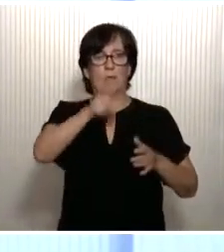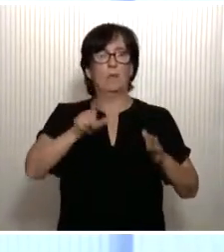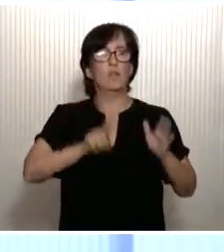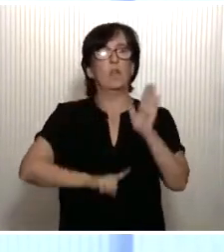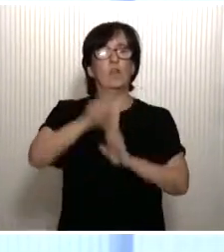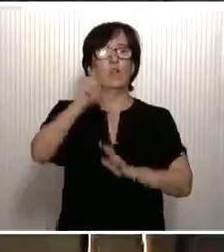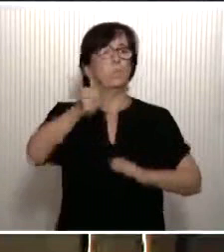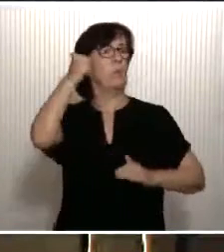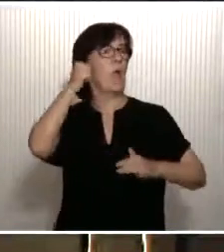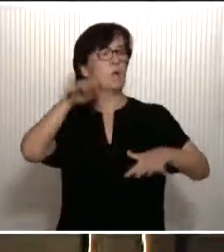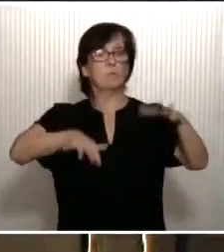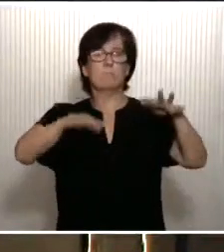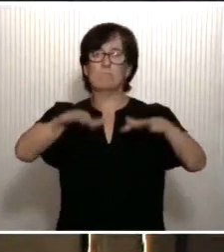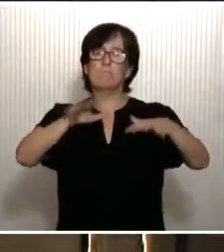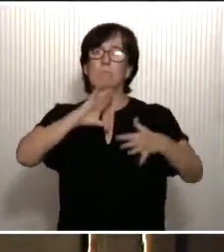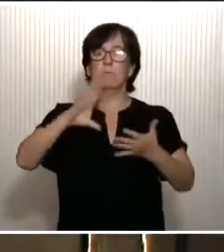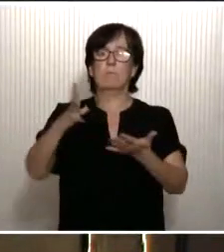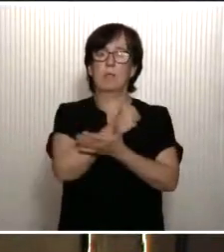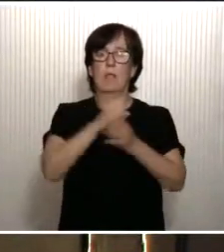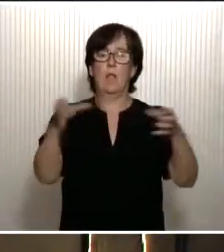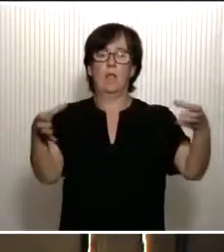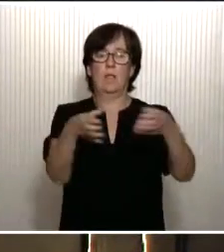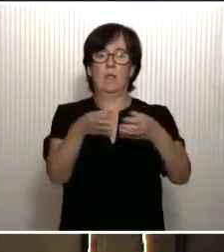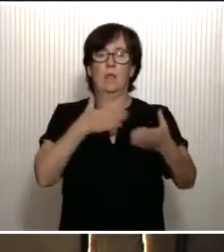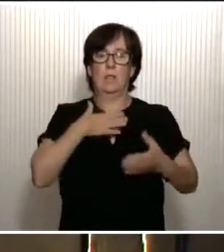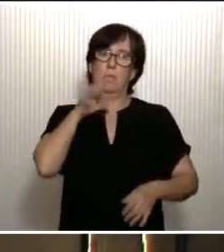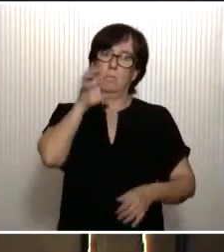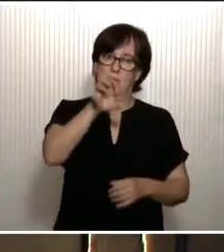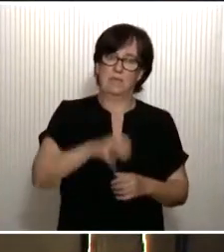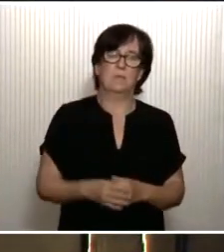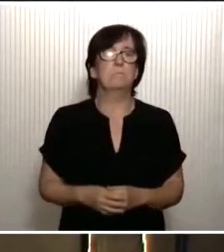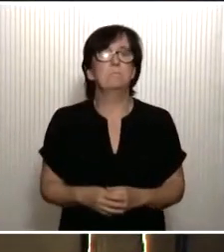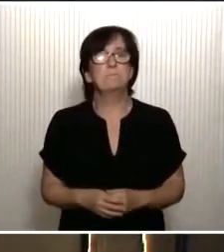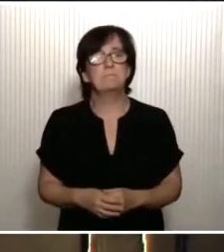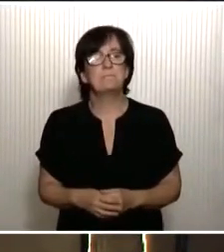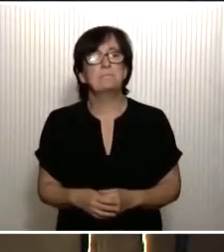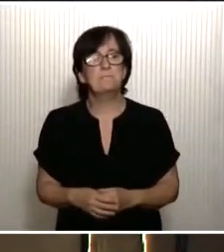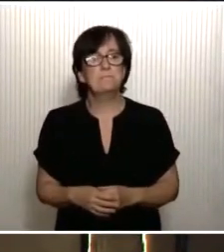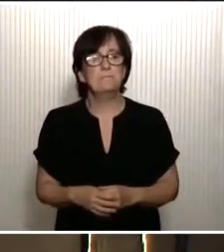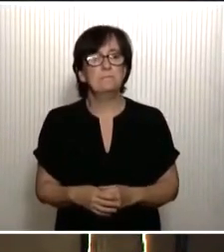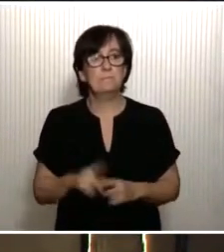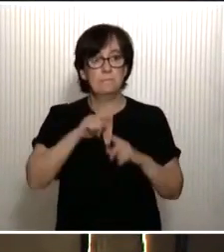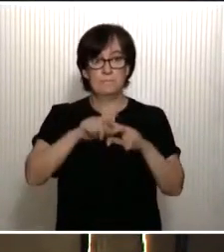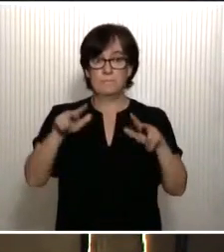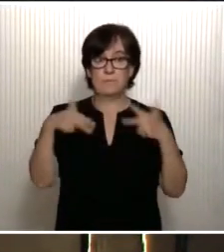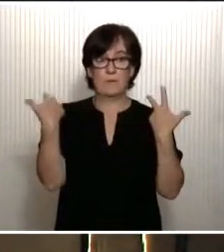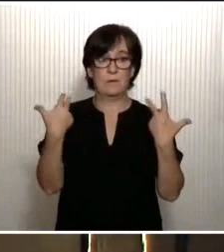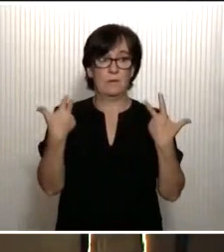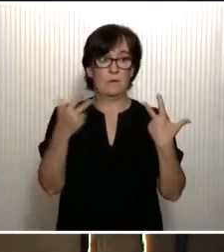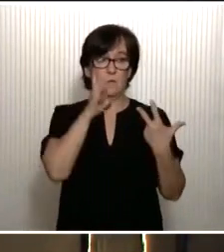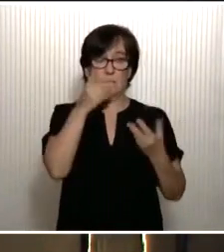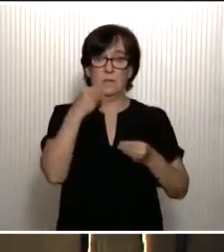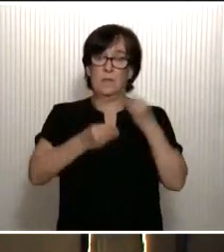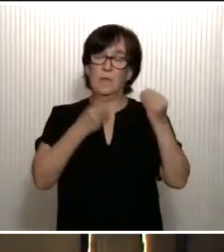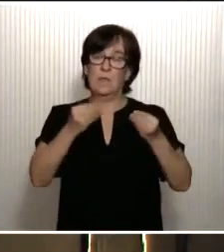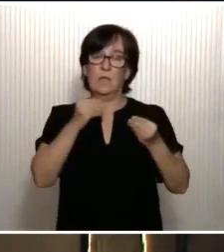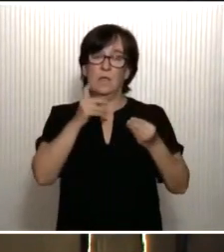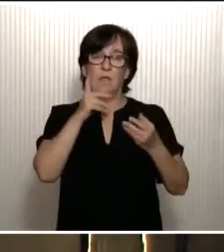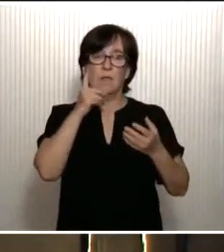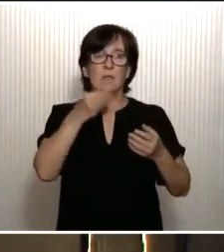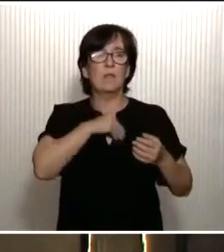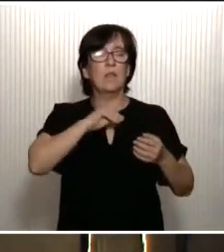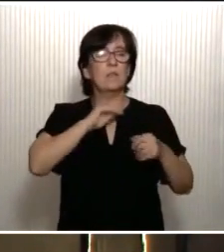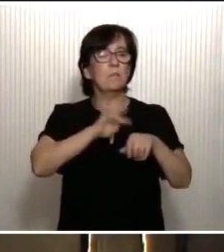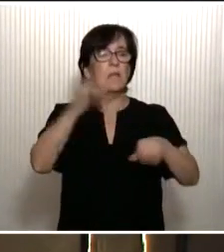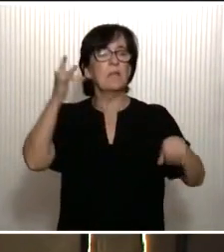más armónico y más sostenible para el conjunto de nuestro país. Si me permiten un poco la concatenación, una España